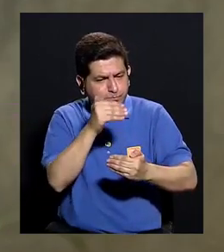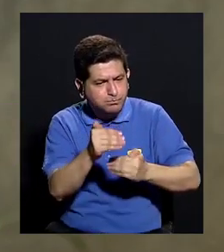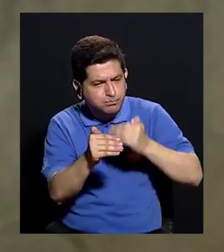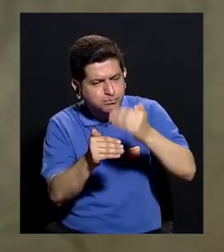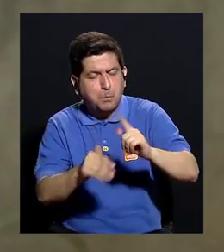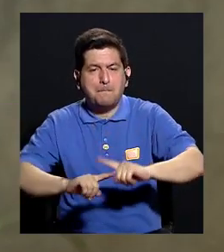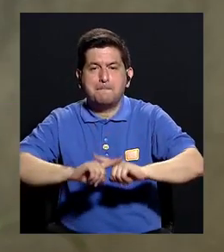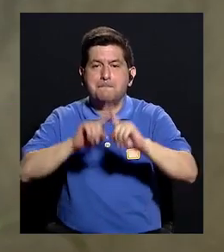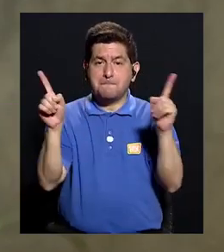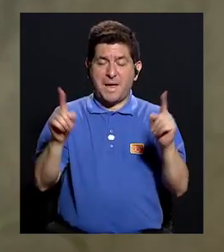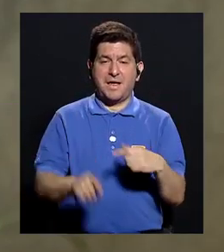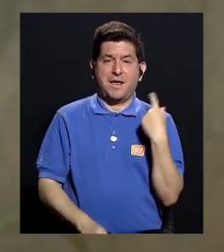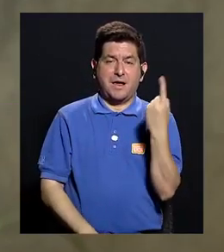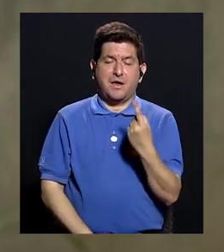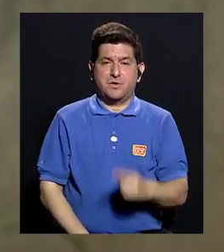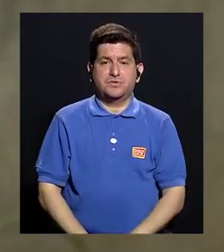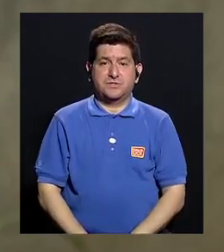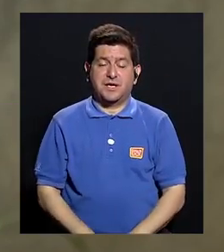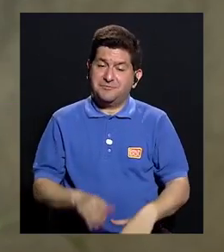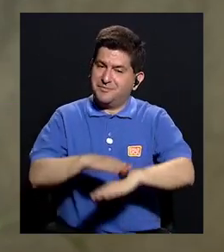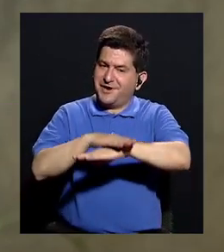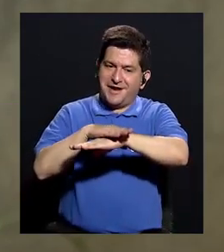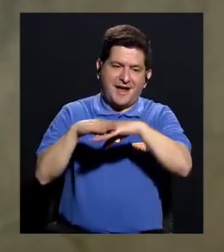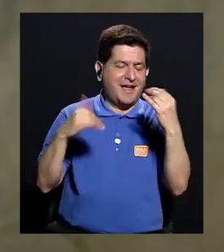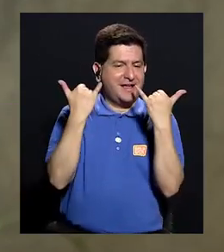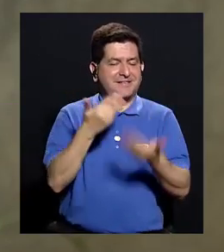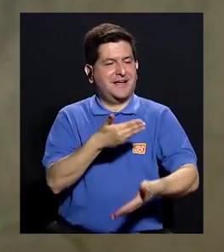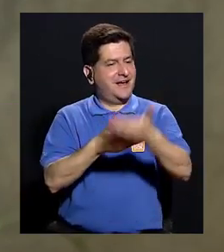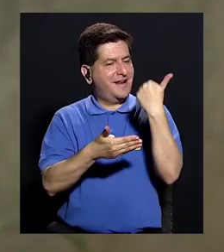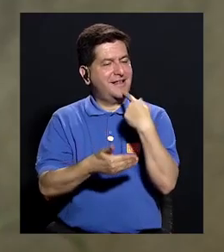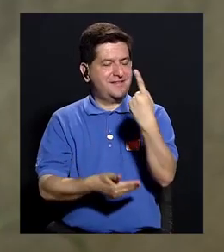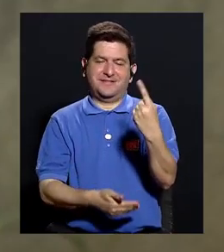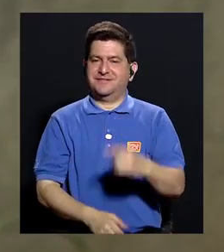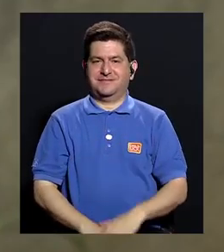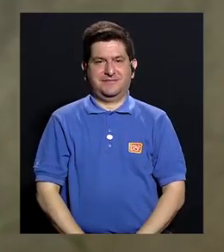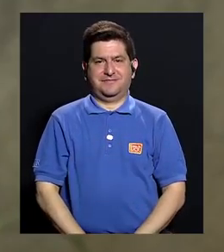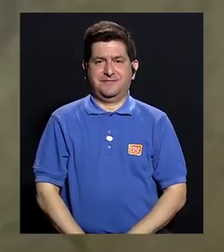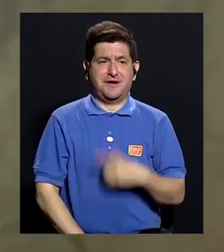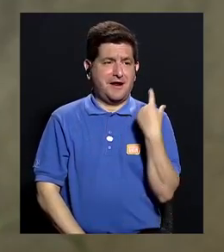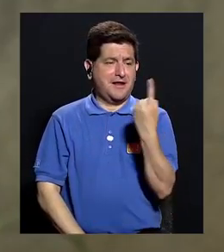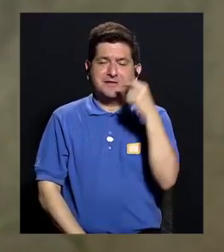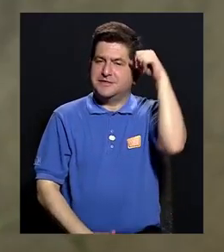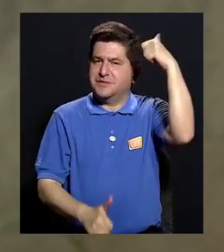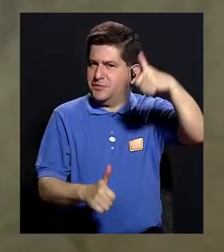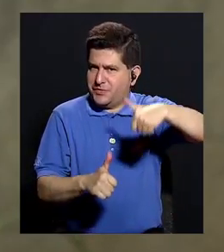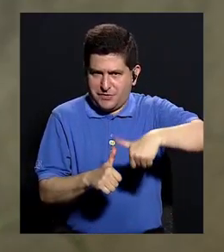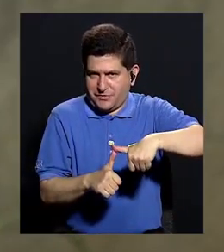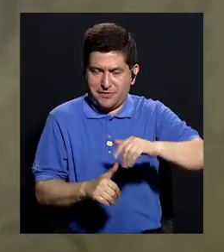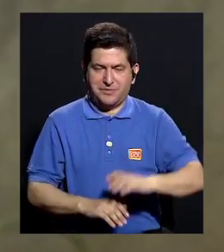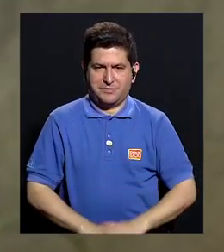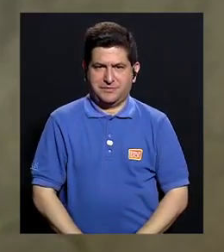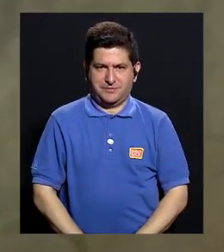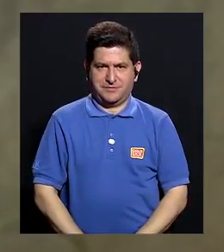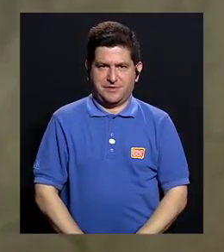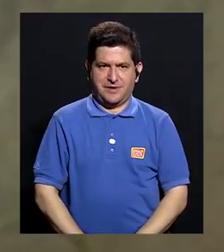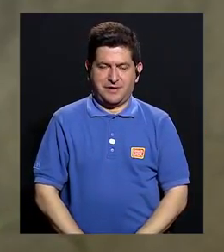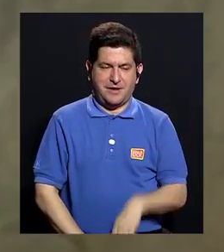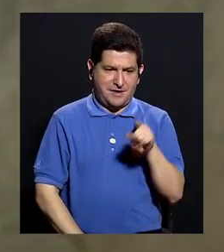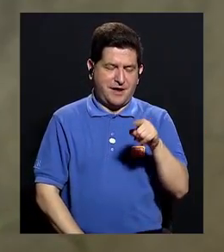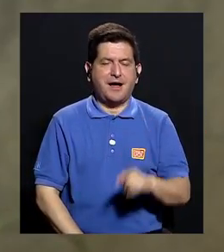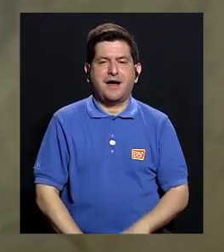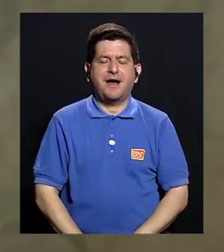Pero siempre con la exclusión que ya mencionamos anteriormente. ¿Verdad? Siempre tomando en cuenta las